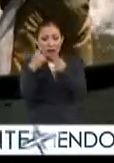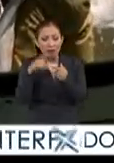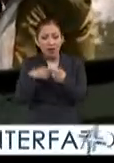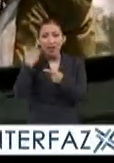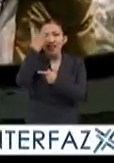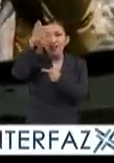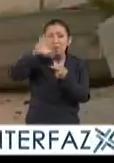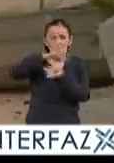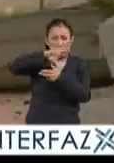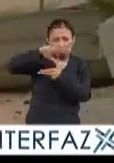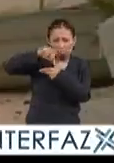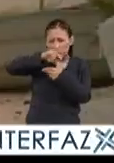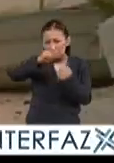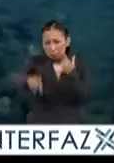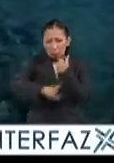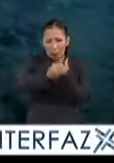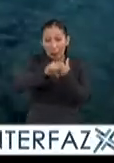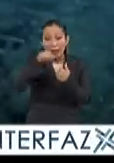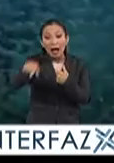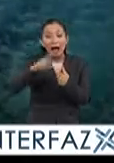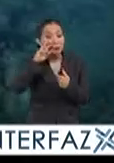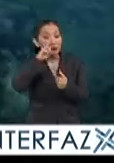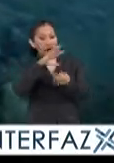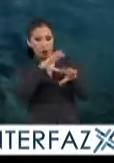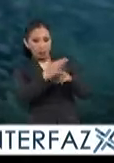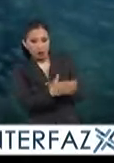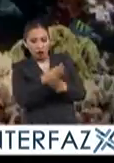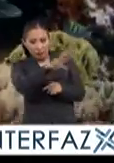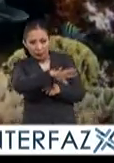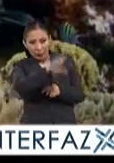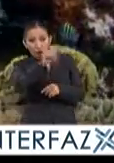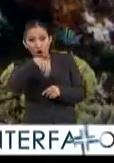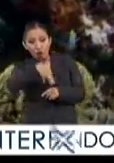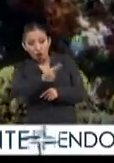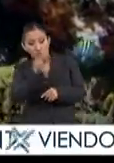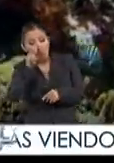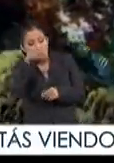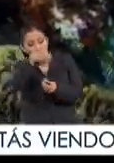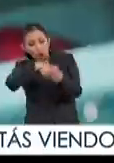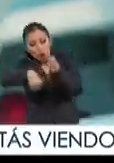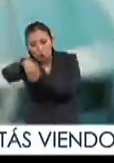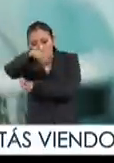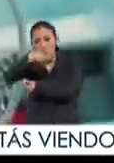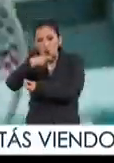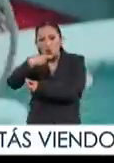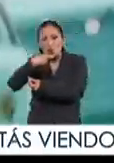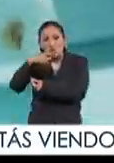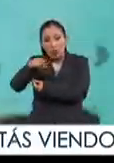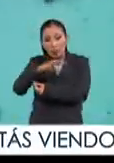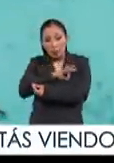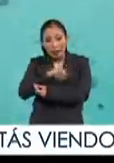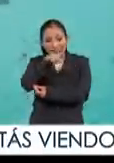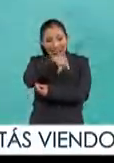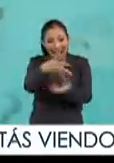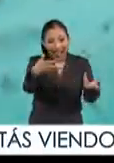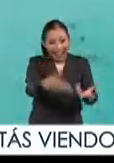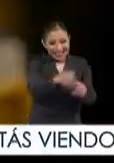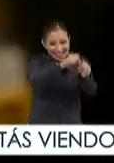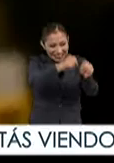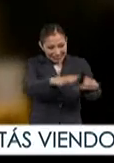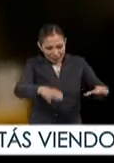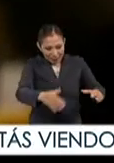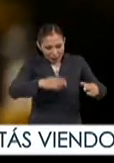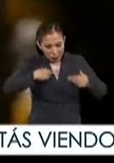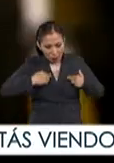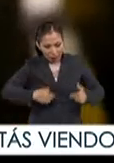y ambientales. De acuerdo a la Comisión de Medio Ambiente y Desarrollo de la ONU la sustentabilidad es la capacidad que desarrolla un sistema